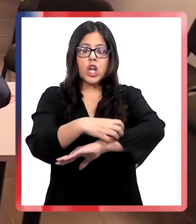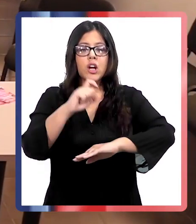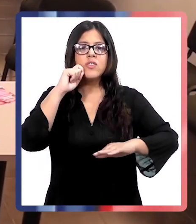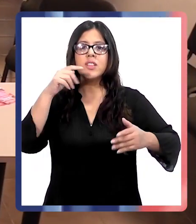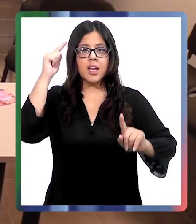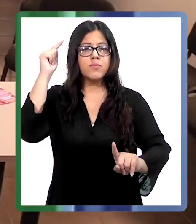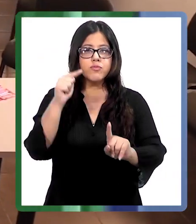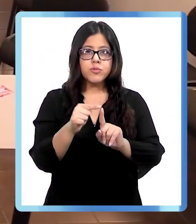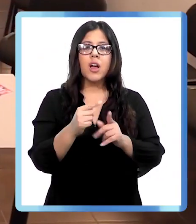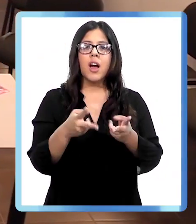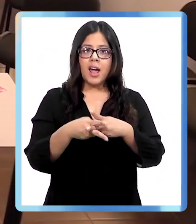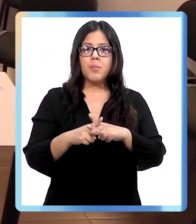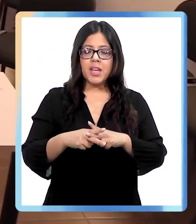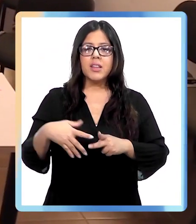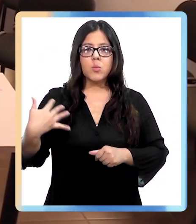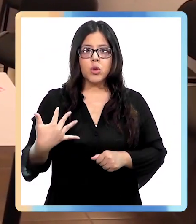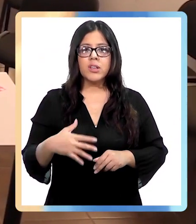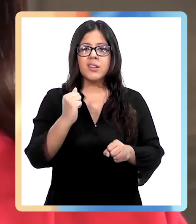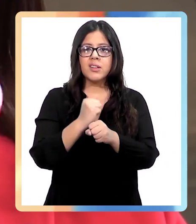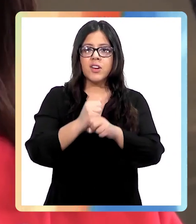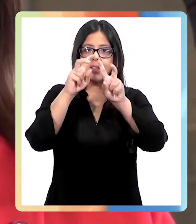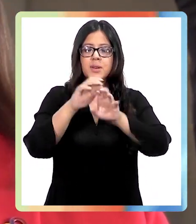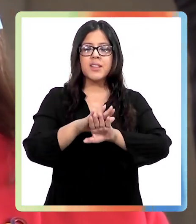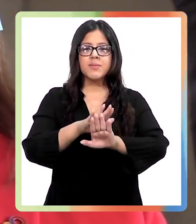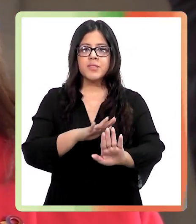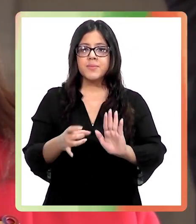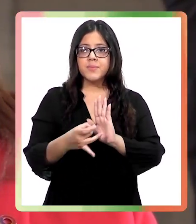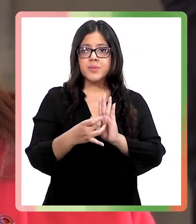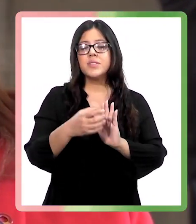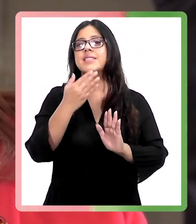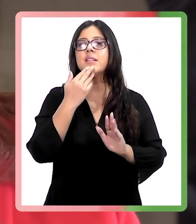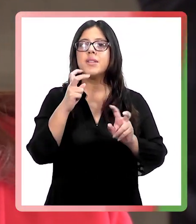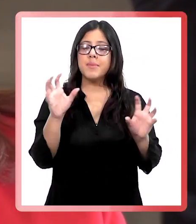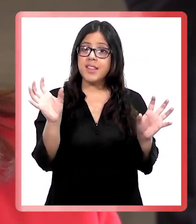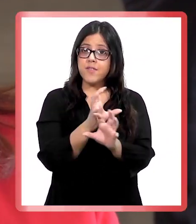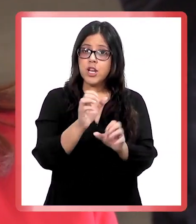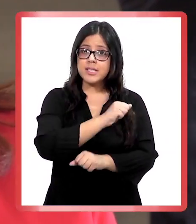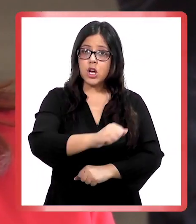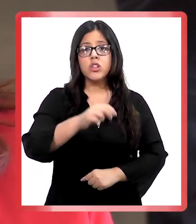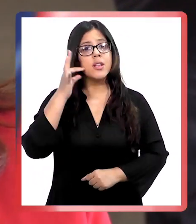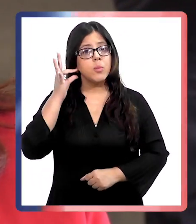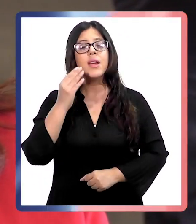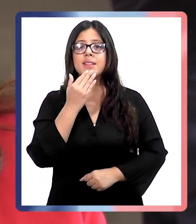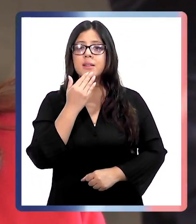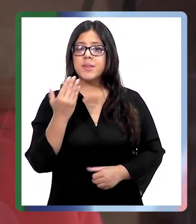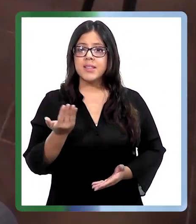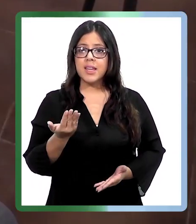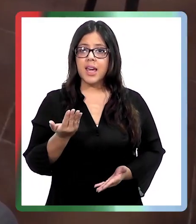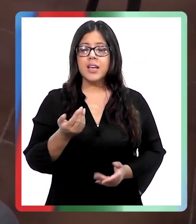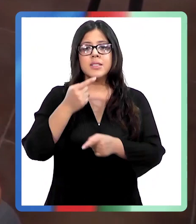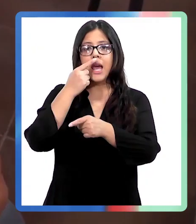base para el trabajo en materia de prevención, pero no solo en violencia contra las mujeres, sino que también en hombres y sin